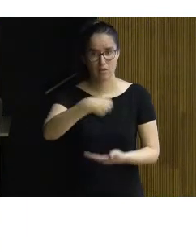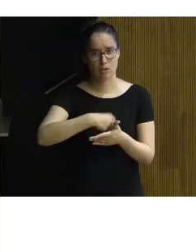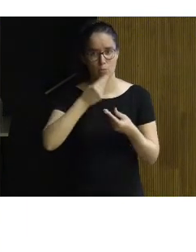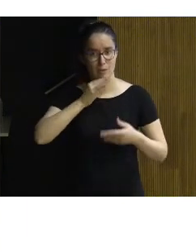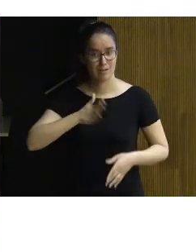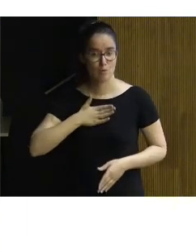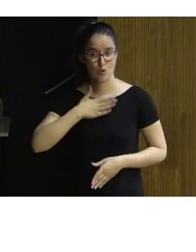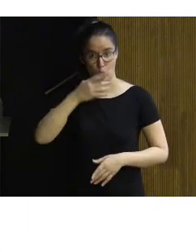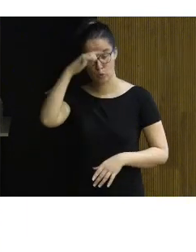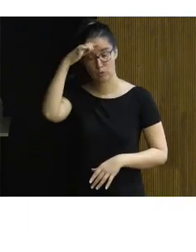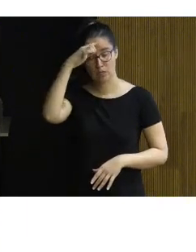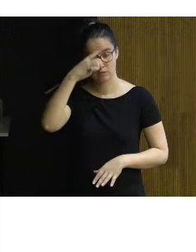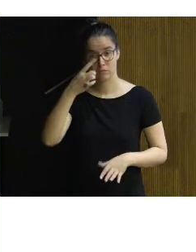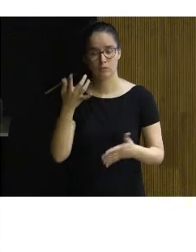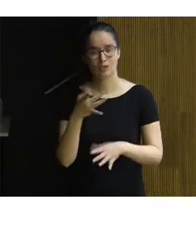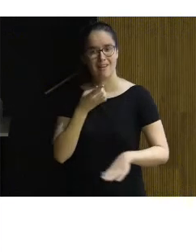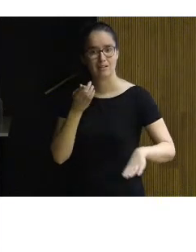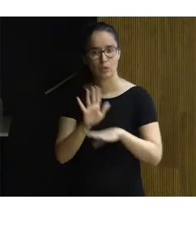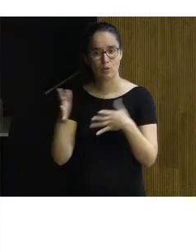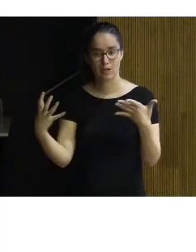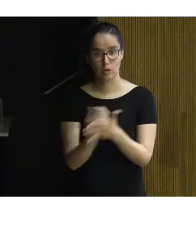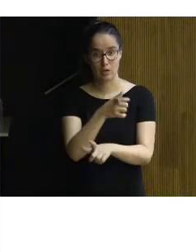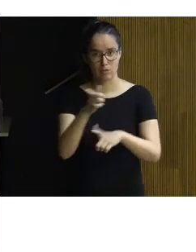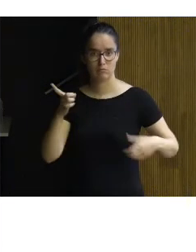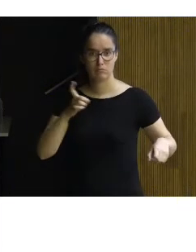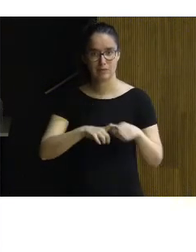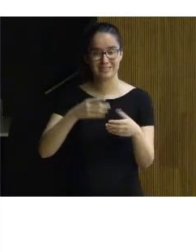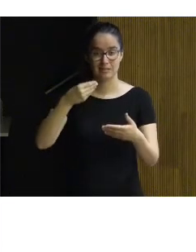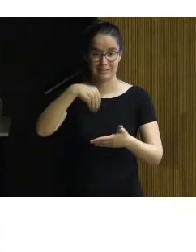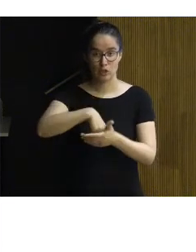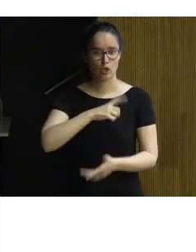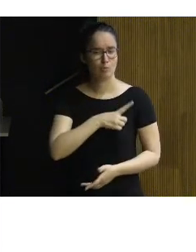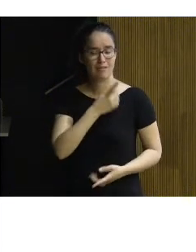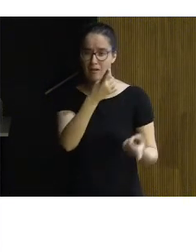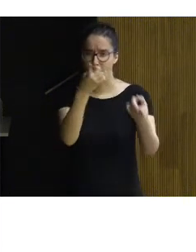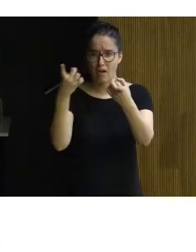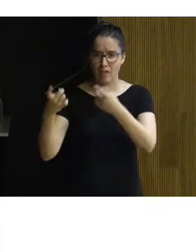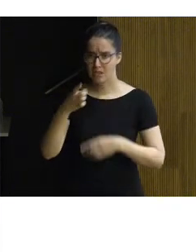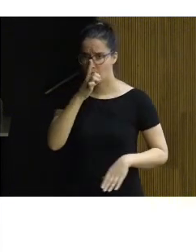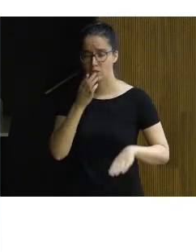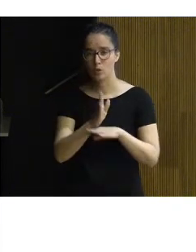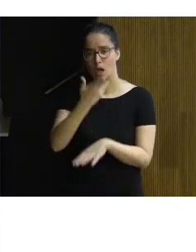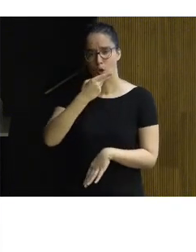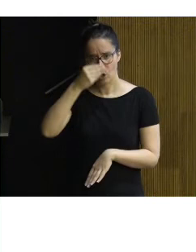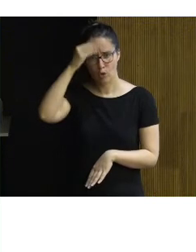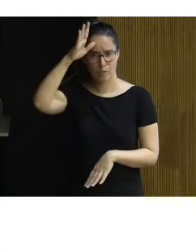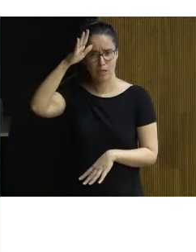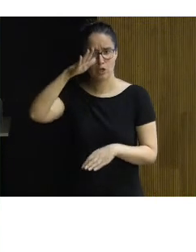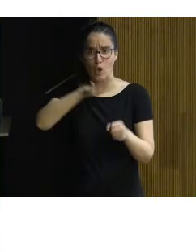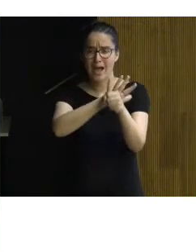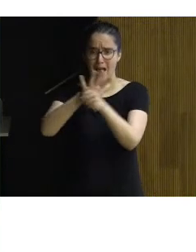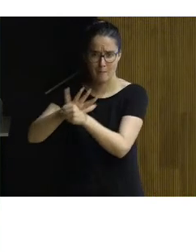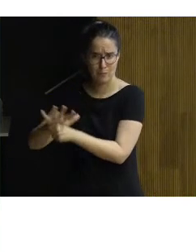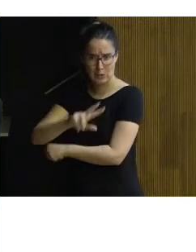cultural. Por lo tanto, esa actitud de todos los miembros que estábamos en el comité era necesaria. El conocimiento, pues en diferentes